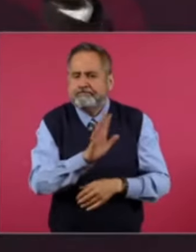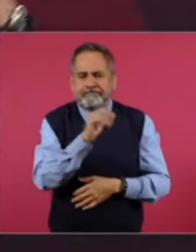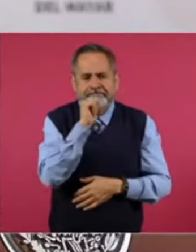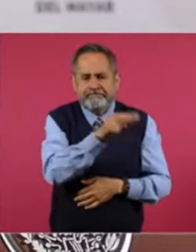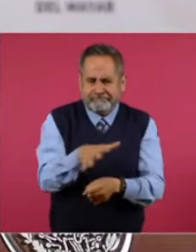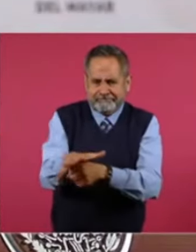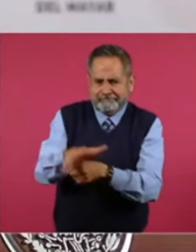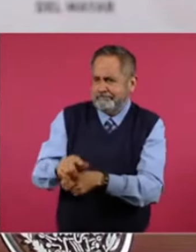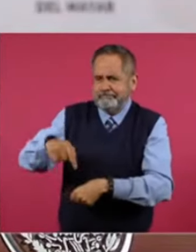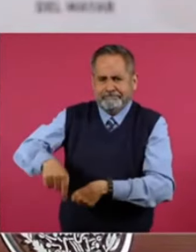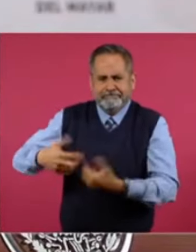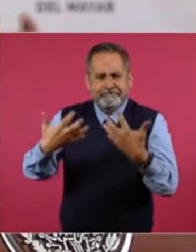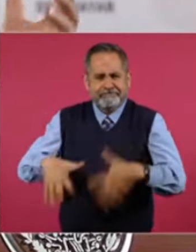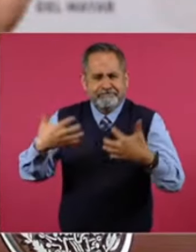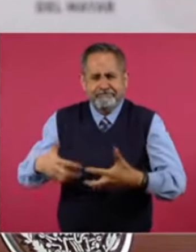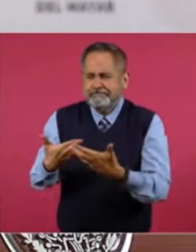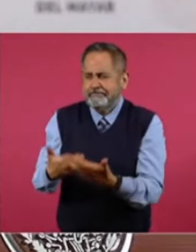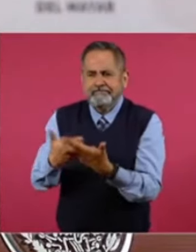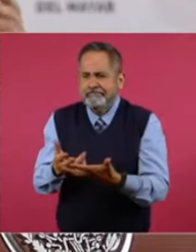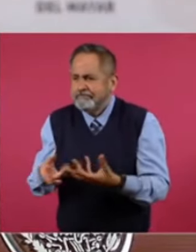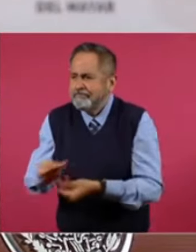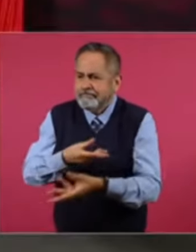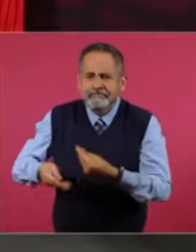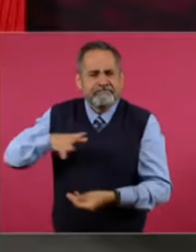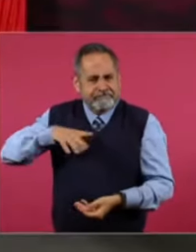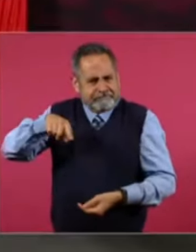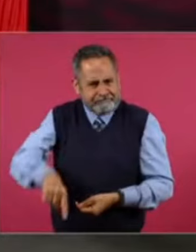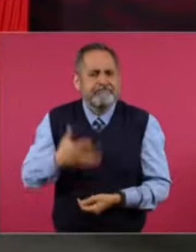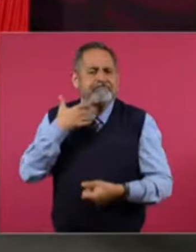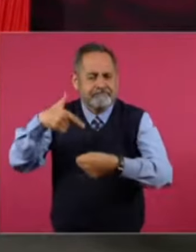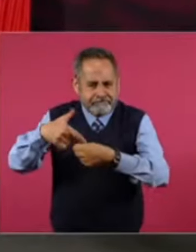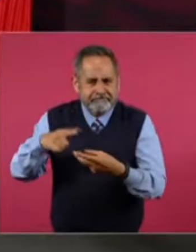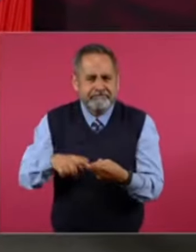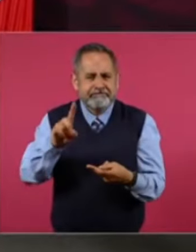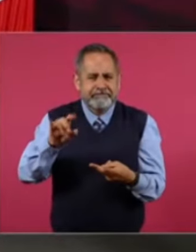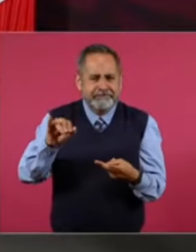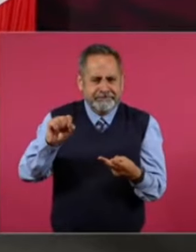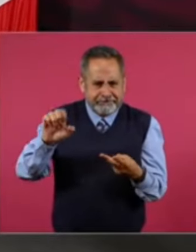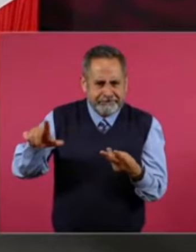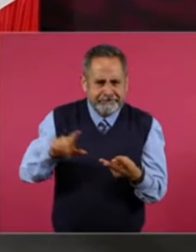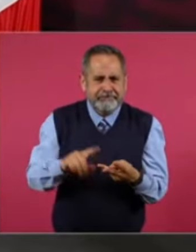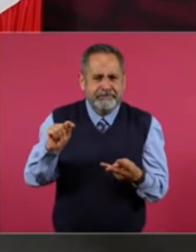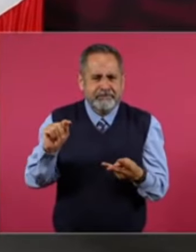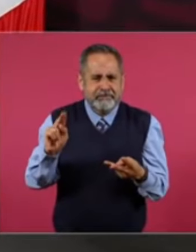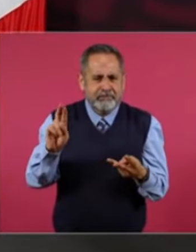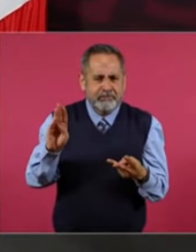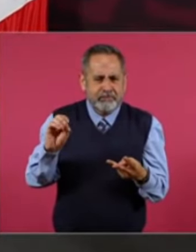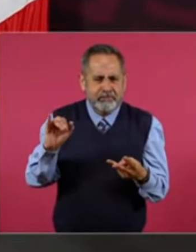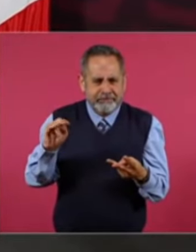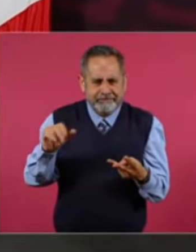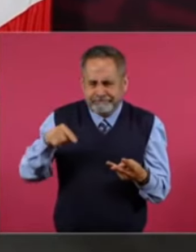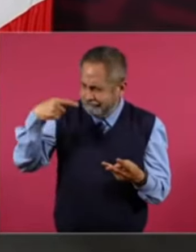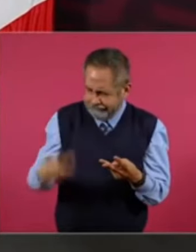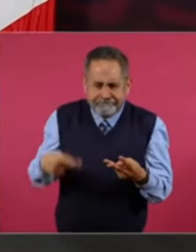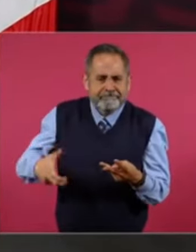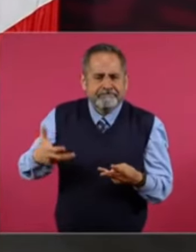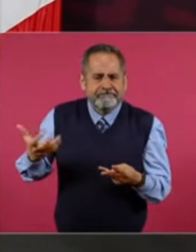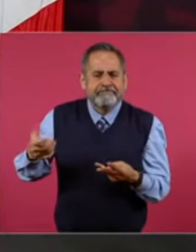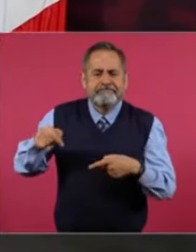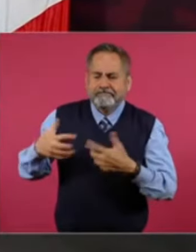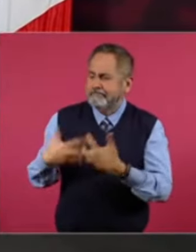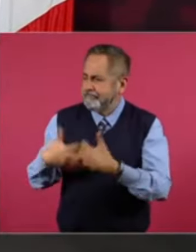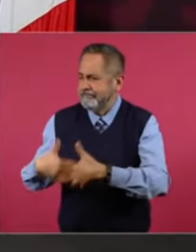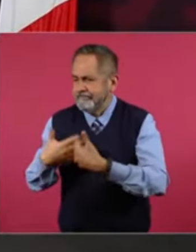va a comprar. Ni la gasolina. el diésel. Ni la turbosina. En el extranjero. Eso es lo que.